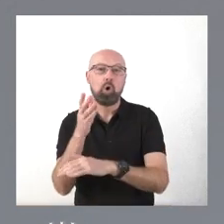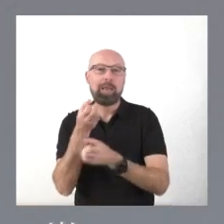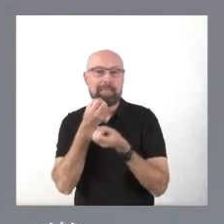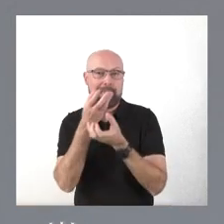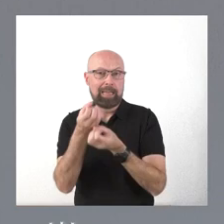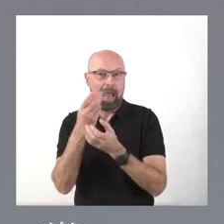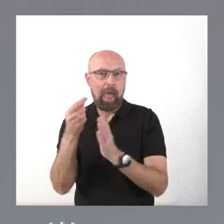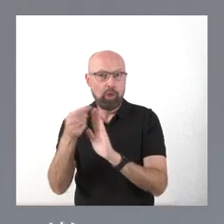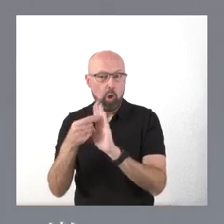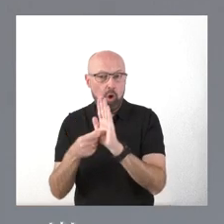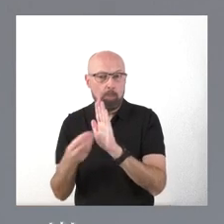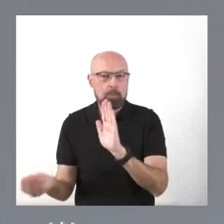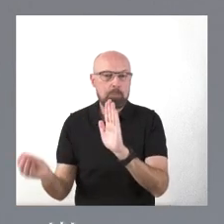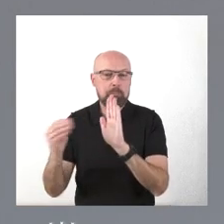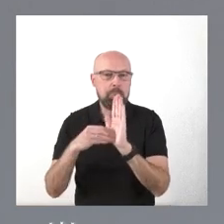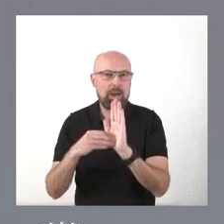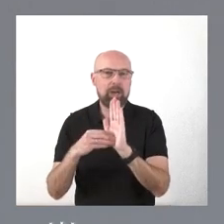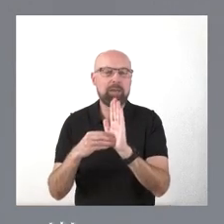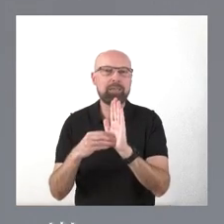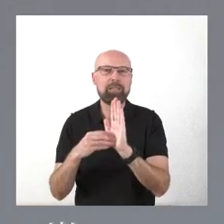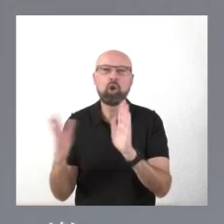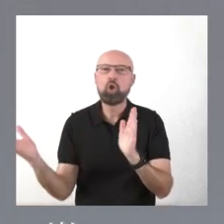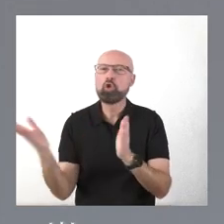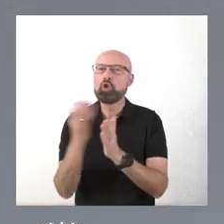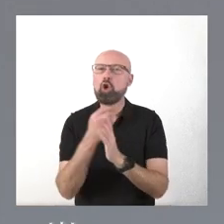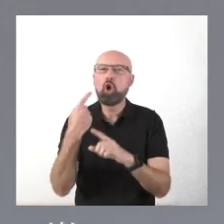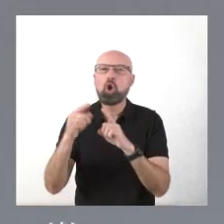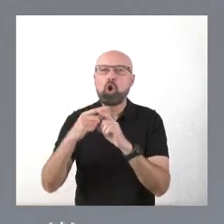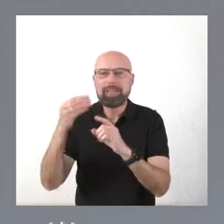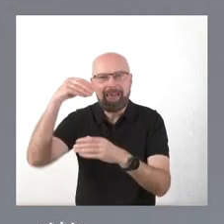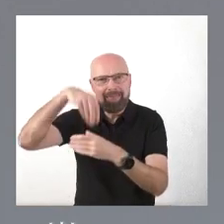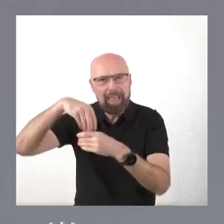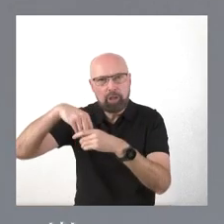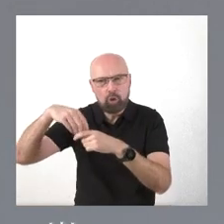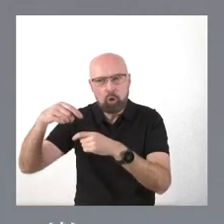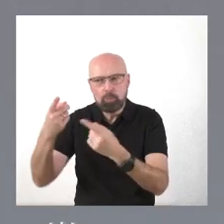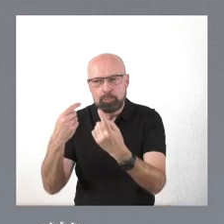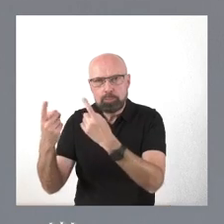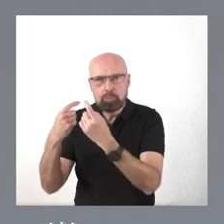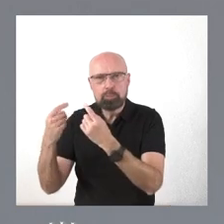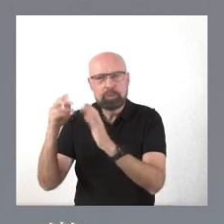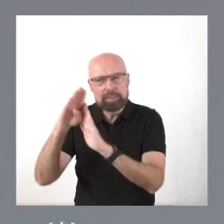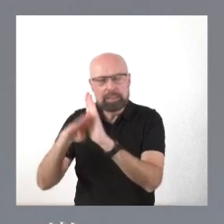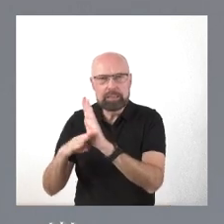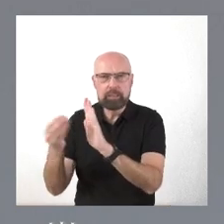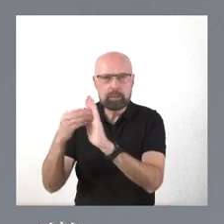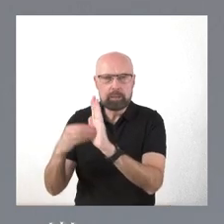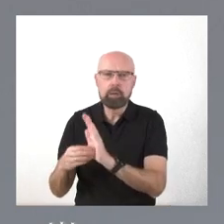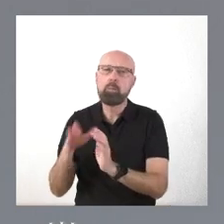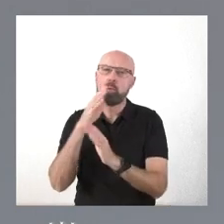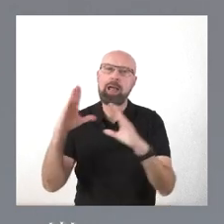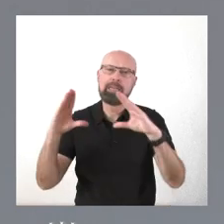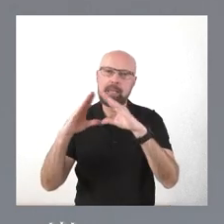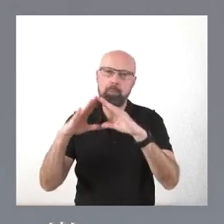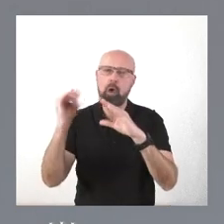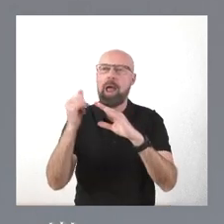todos los bienes que hay en el interior. Claro, no es declarar solo un templo, ese templo tiene retablos, tiene